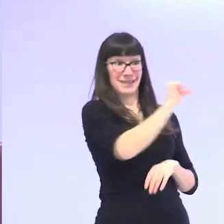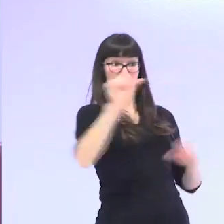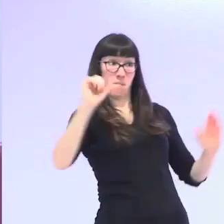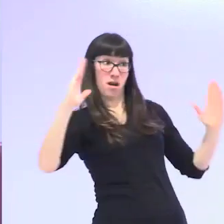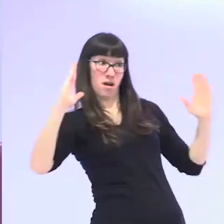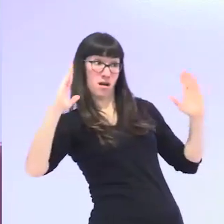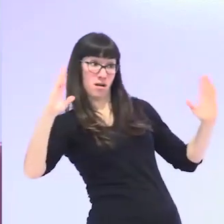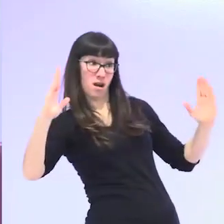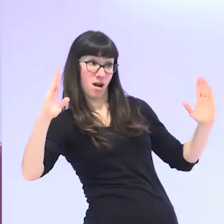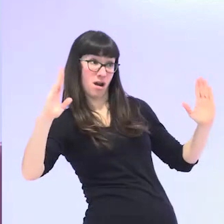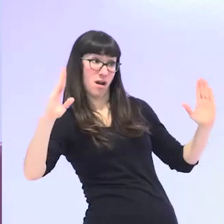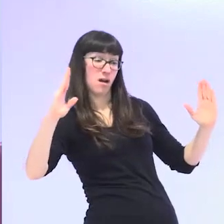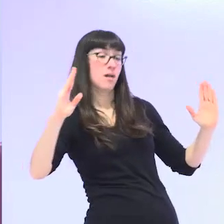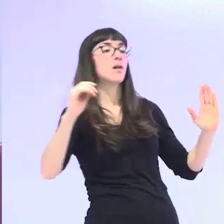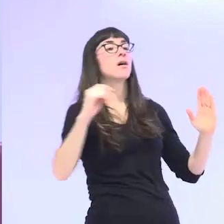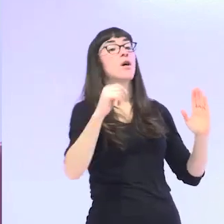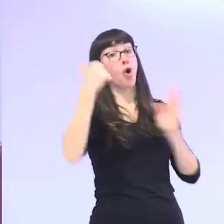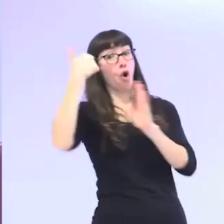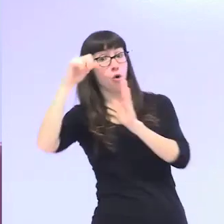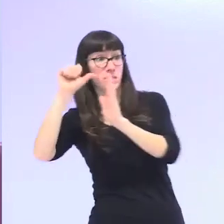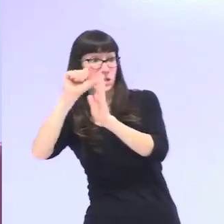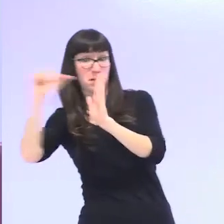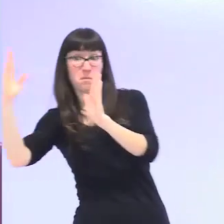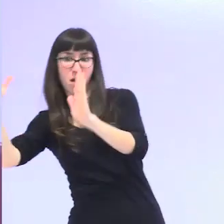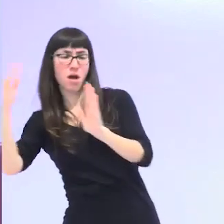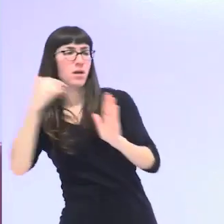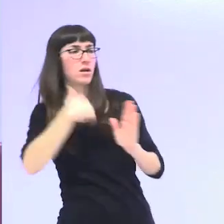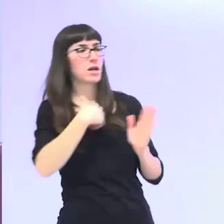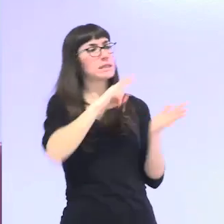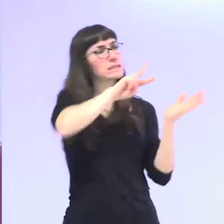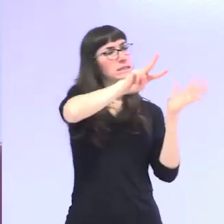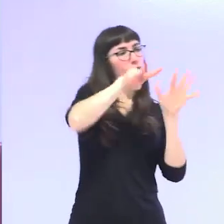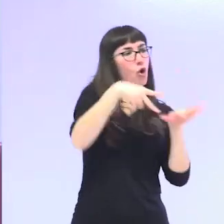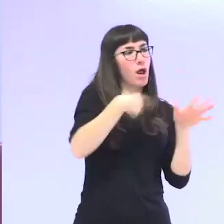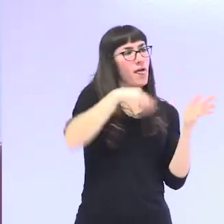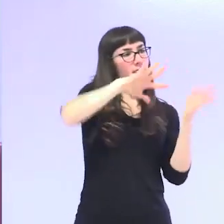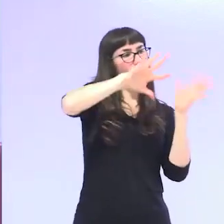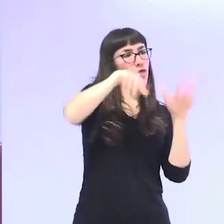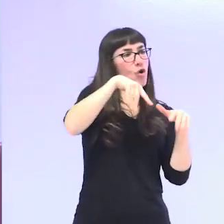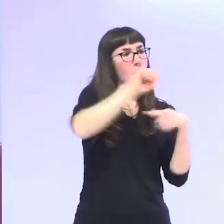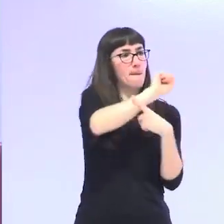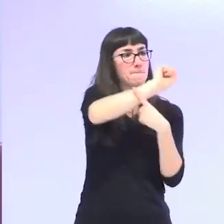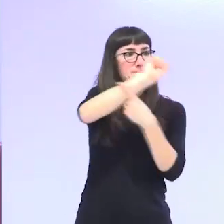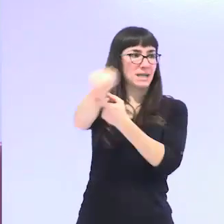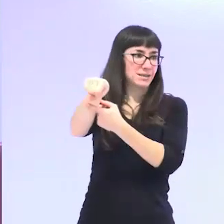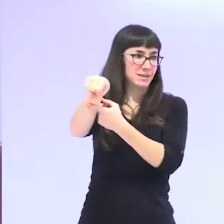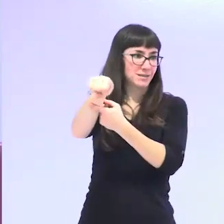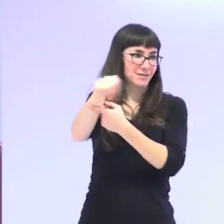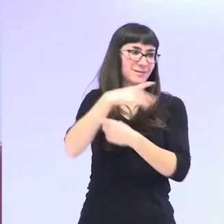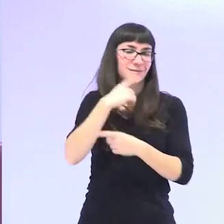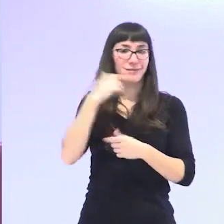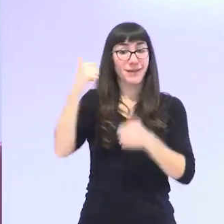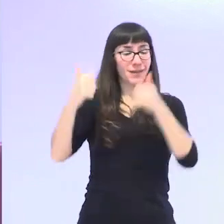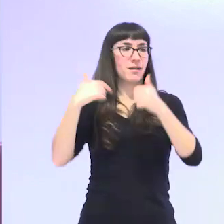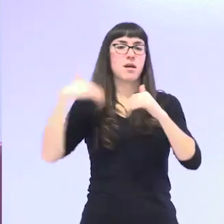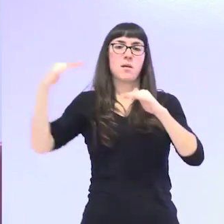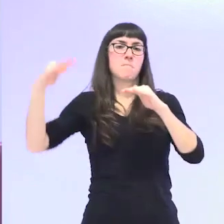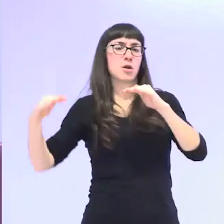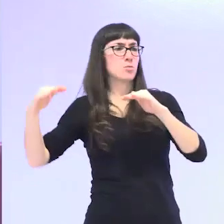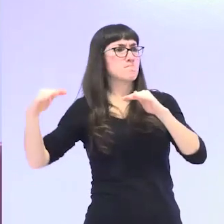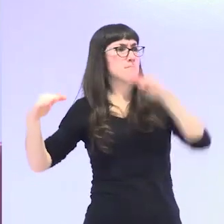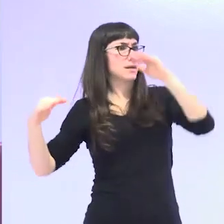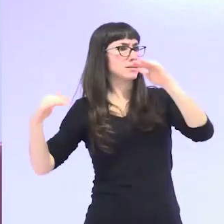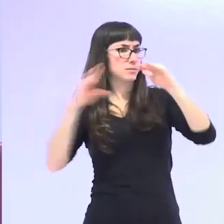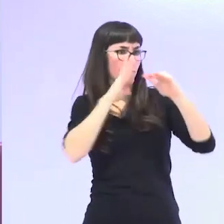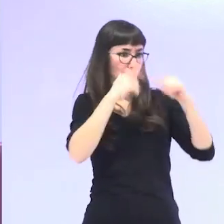7 y 10 horas más a la semana que los hombres claro porque el trabajo es todo lo que hacemos